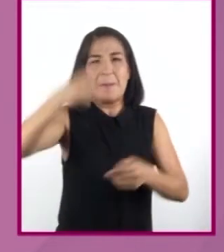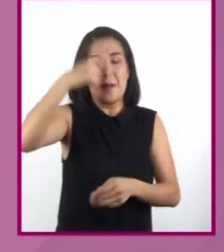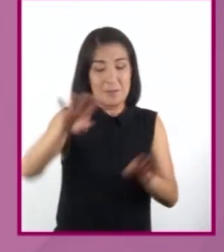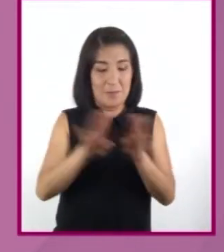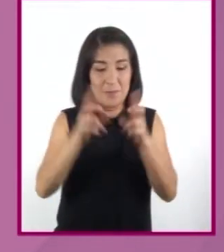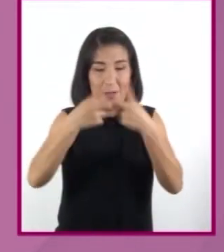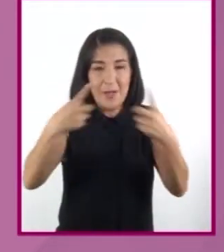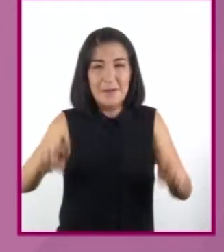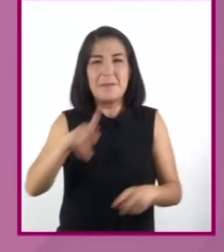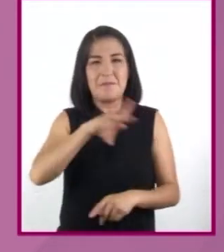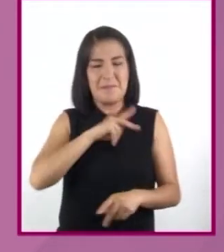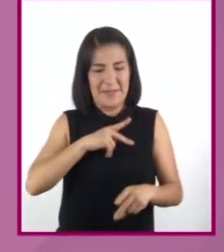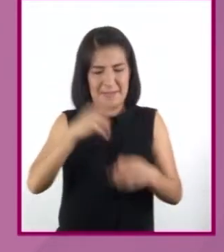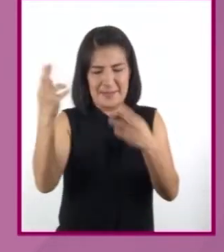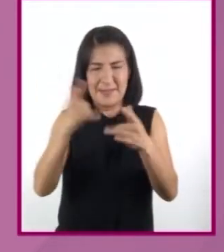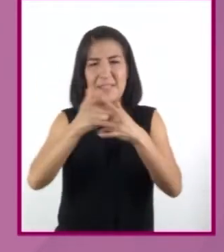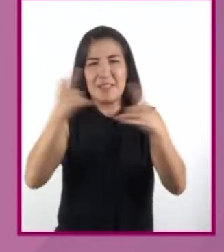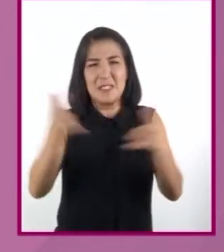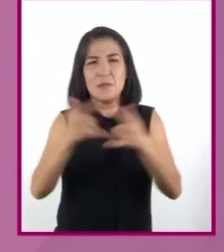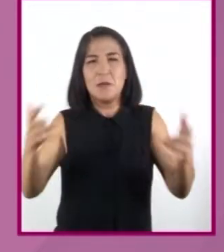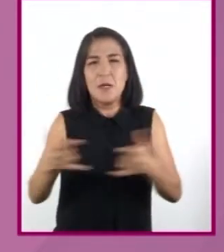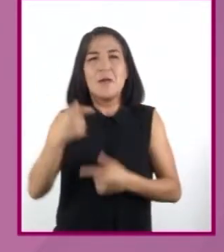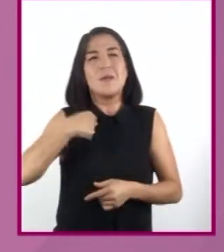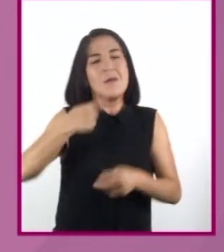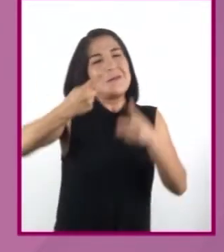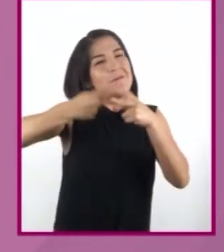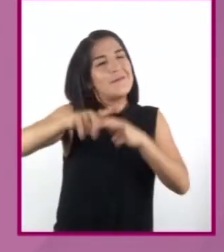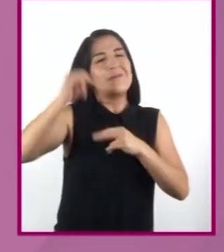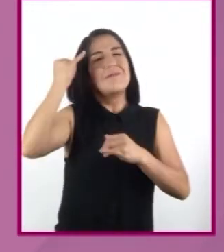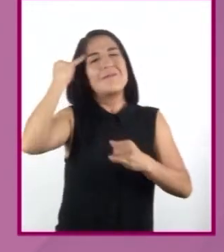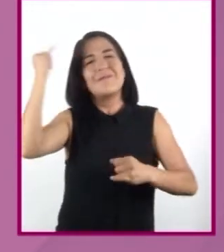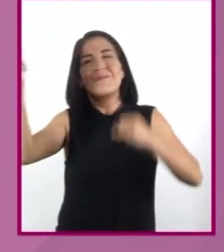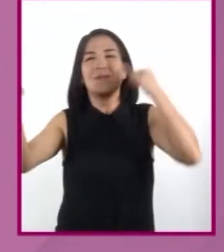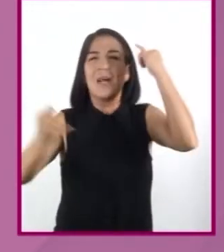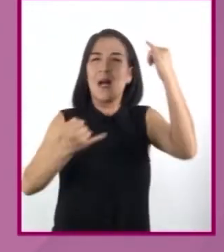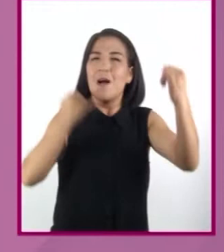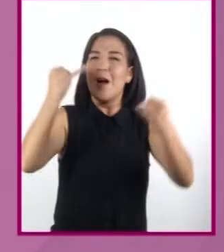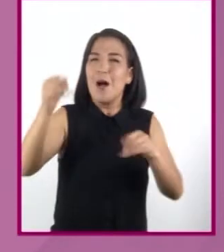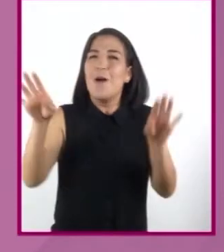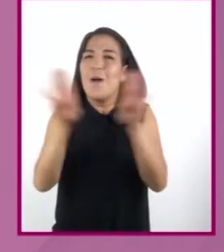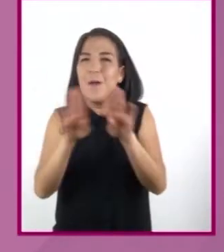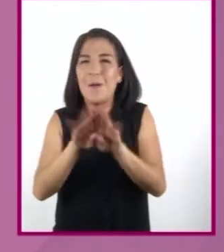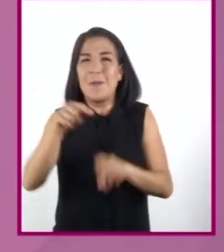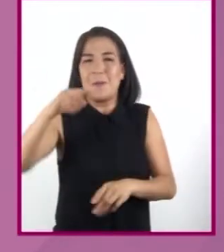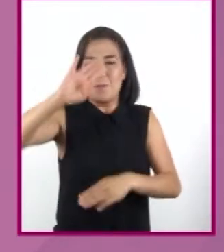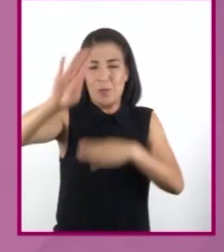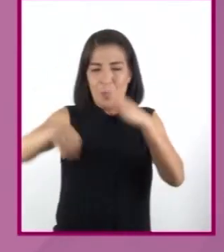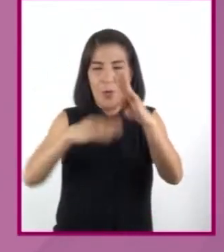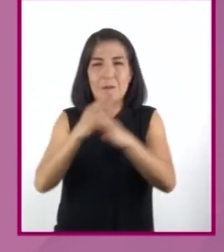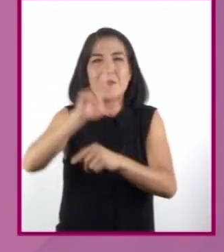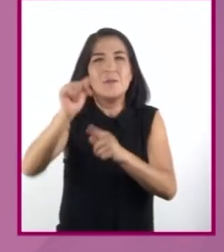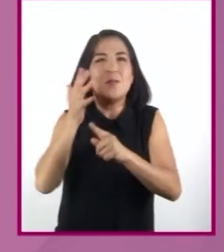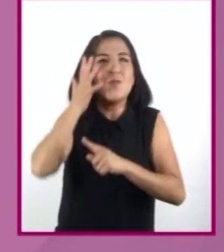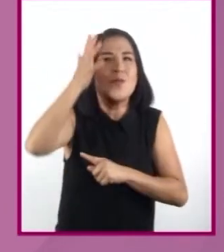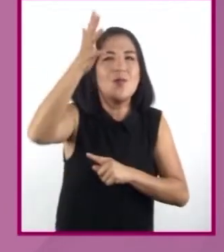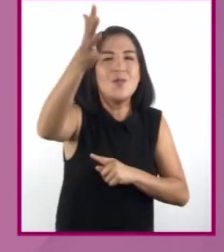desarrollar mis historias, comienzo por imaginar cómo sería el mundo en el futuro.